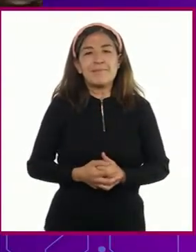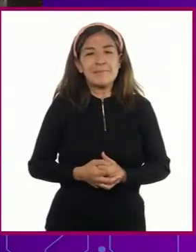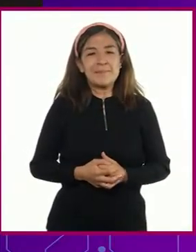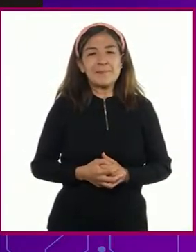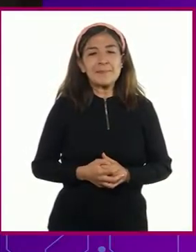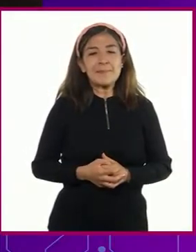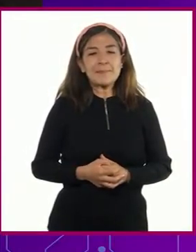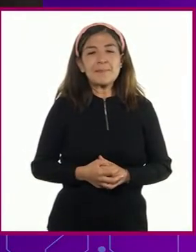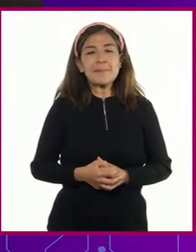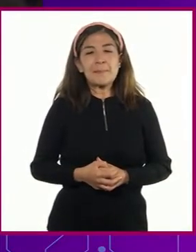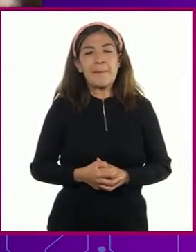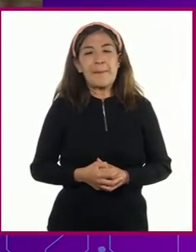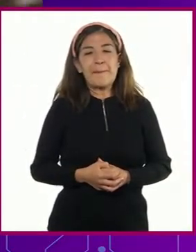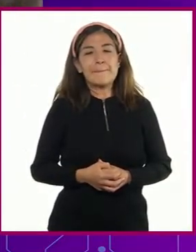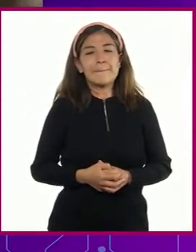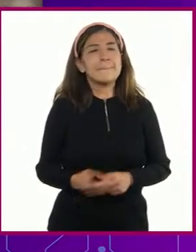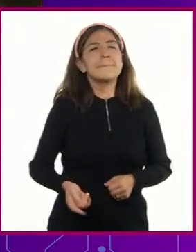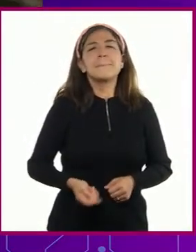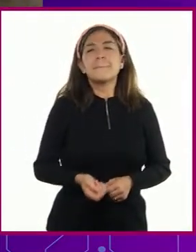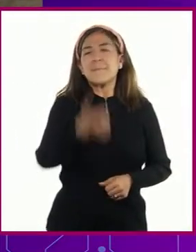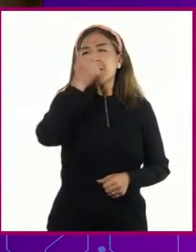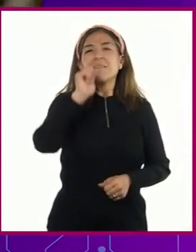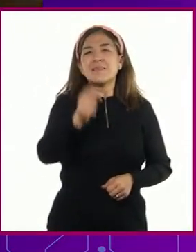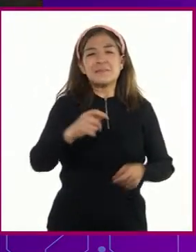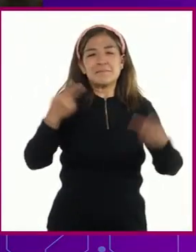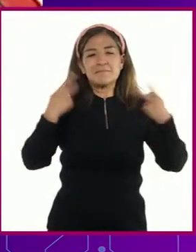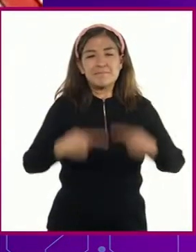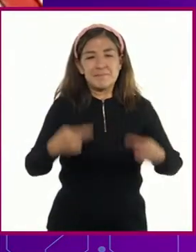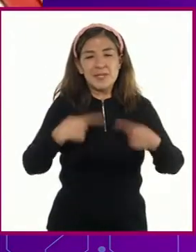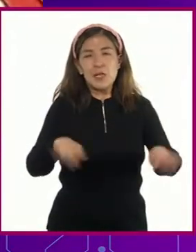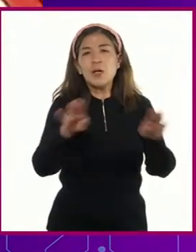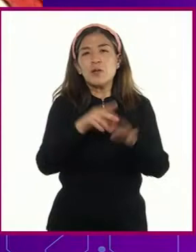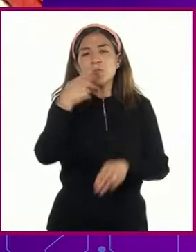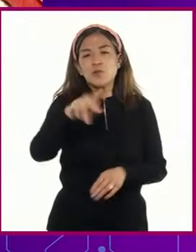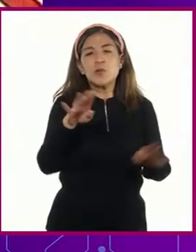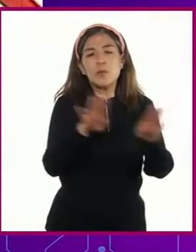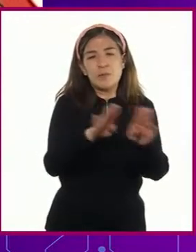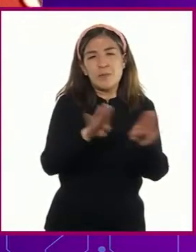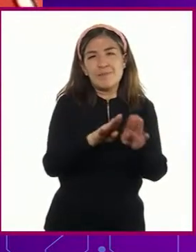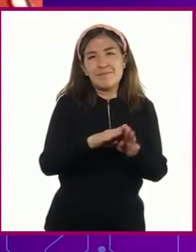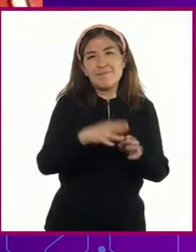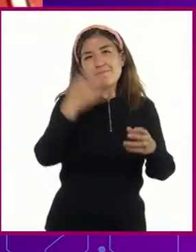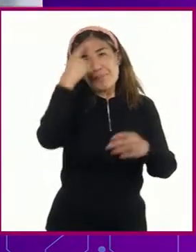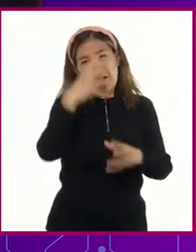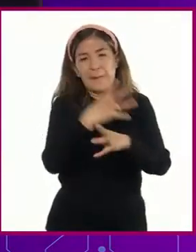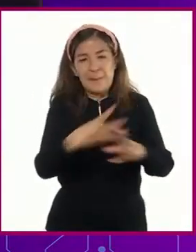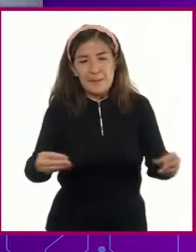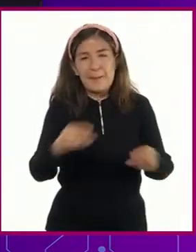Uno de los mejores mediadores de la historia fue sin duda el activista y político Nelson Mandela.